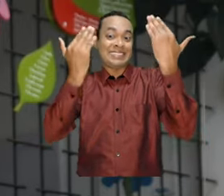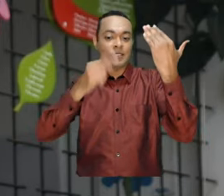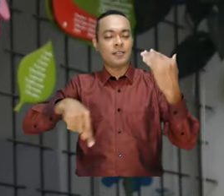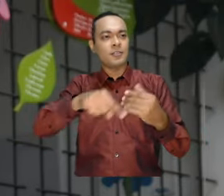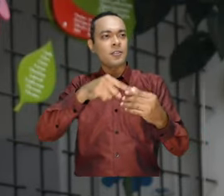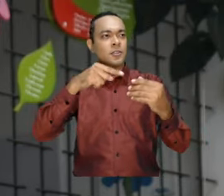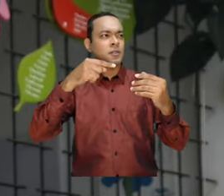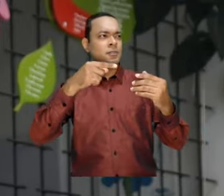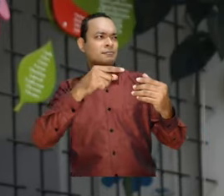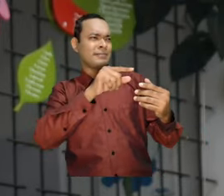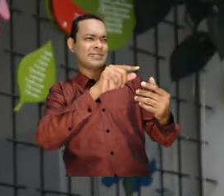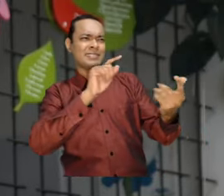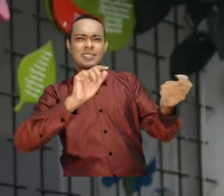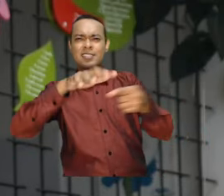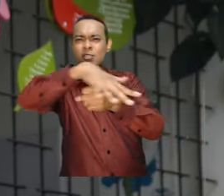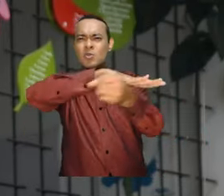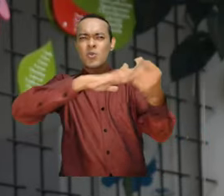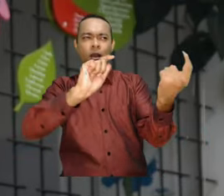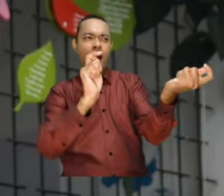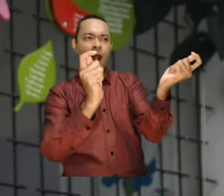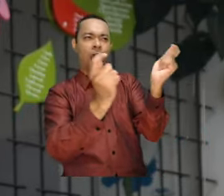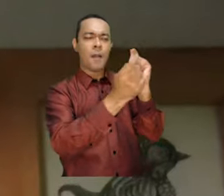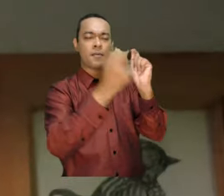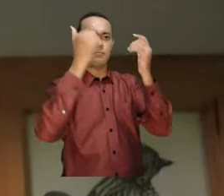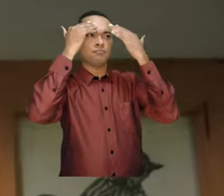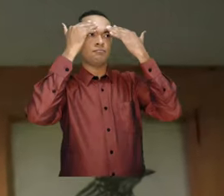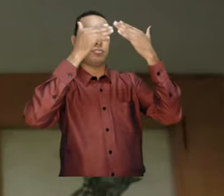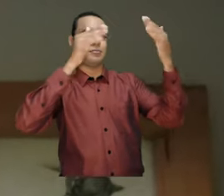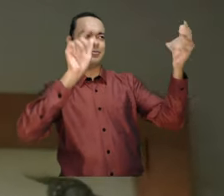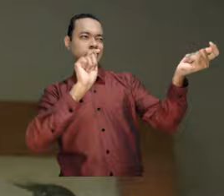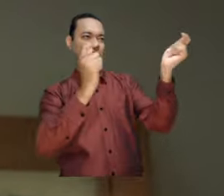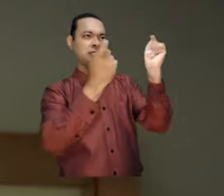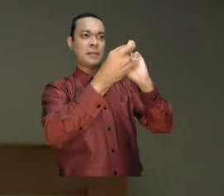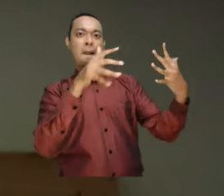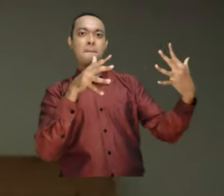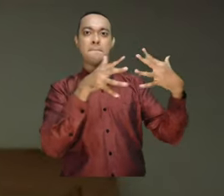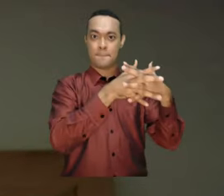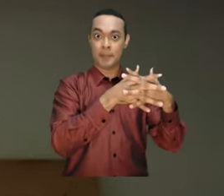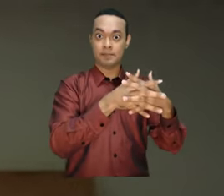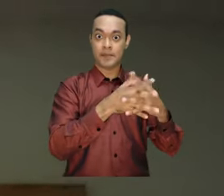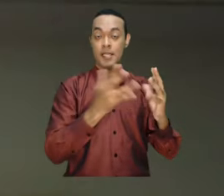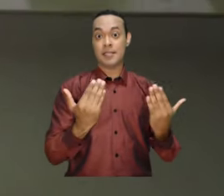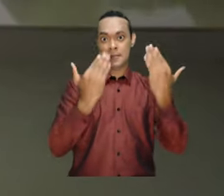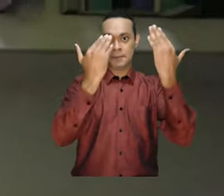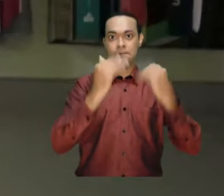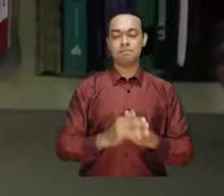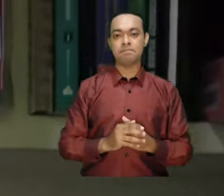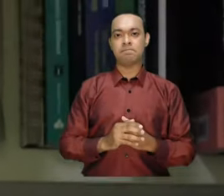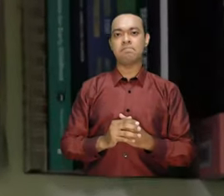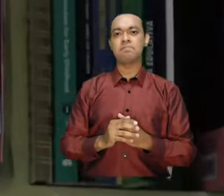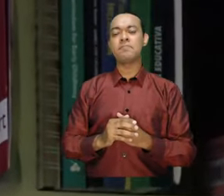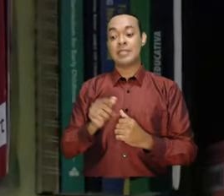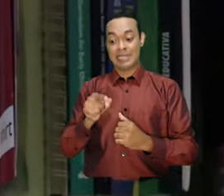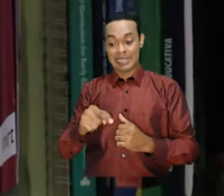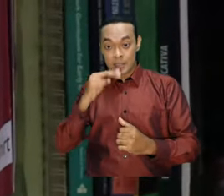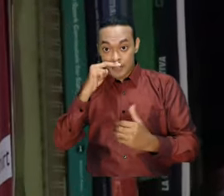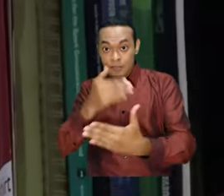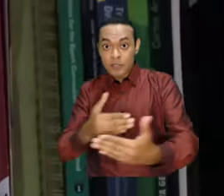son empáticos y tienen una mente mucho más flexible frente a los cambios. Otro es porque